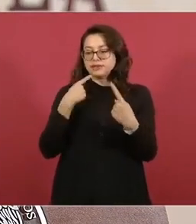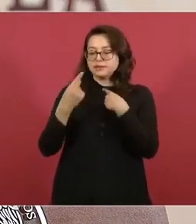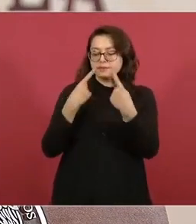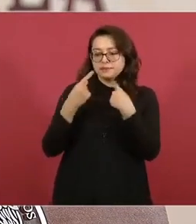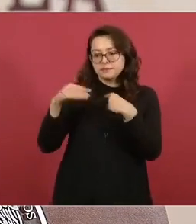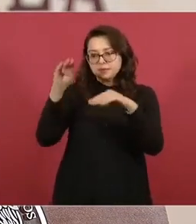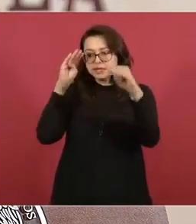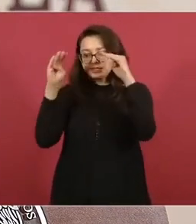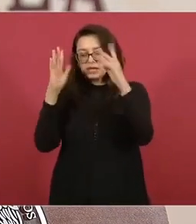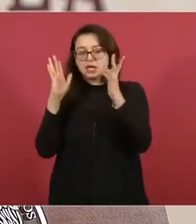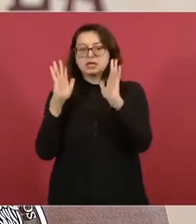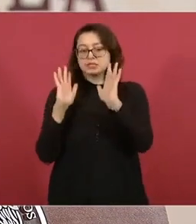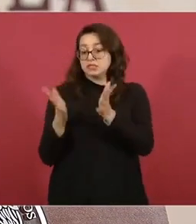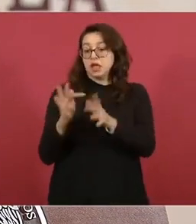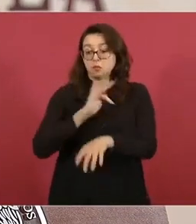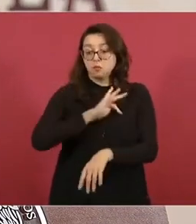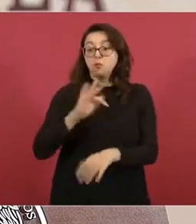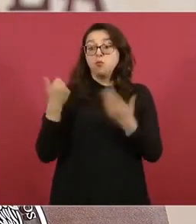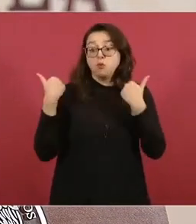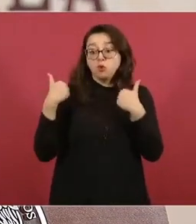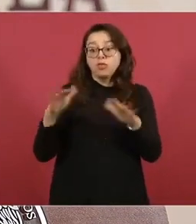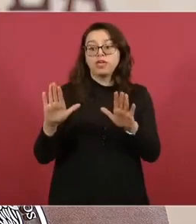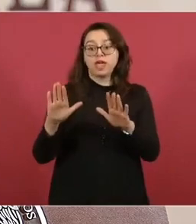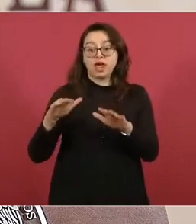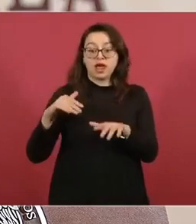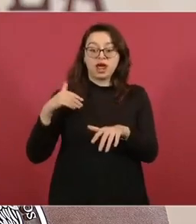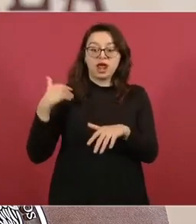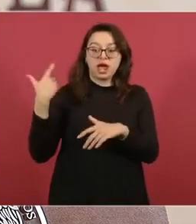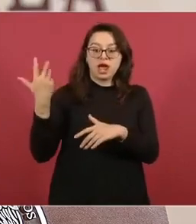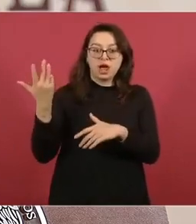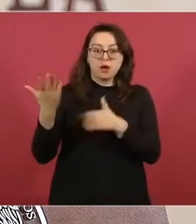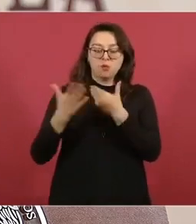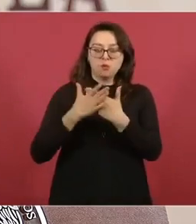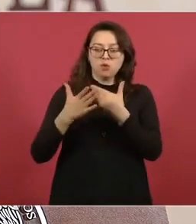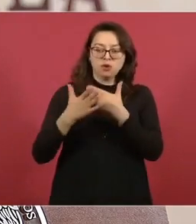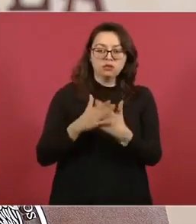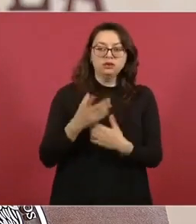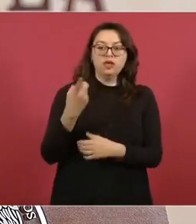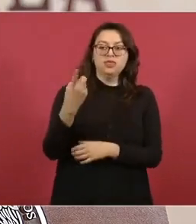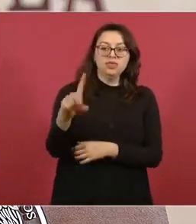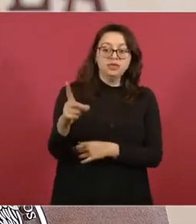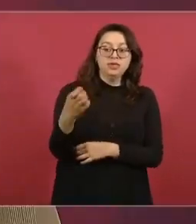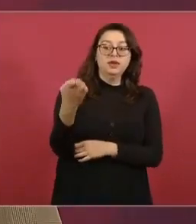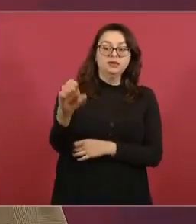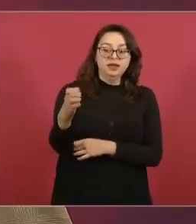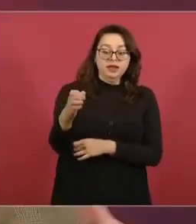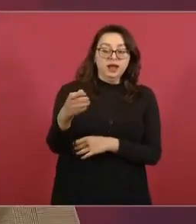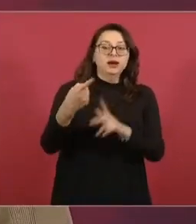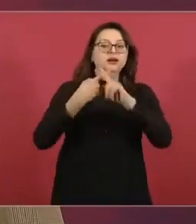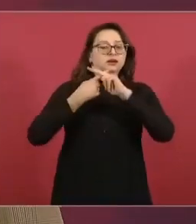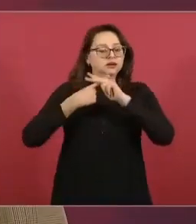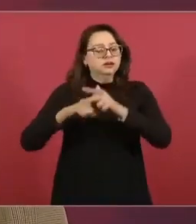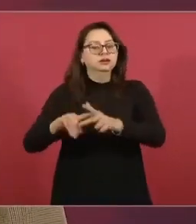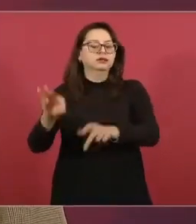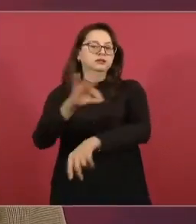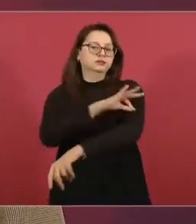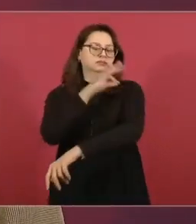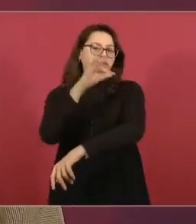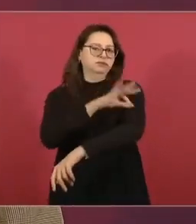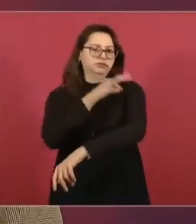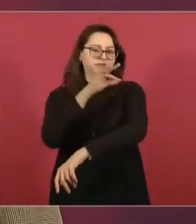incluir parte de la vacuna patria a finales de la temporada de esta temporada y preparar